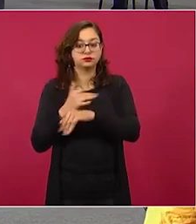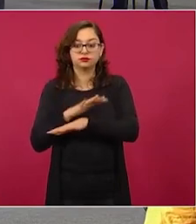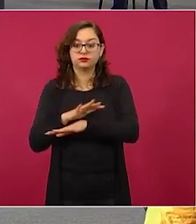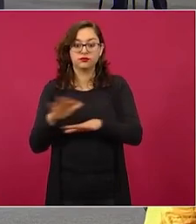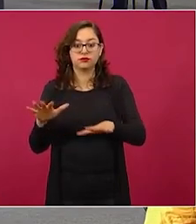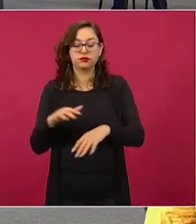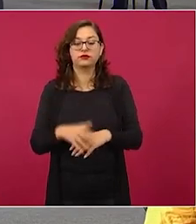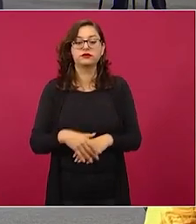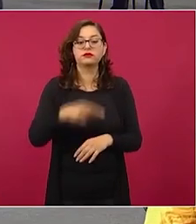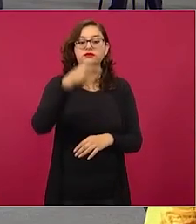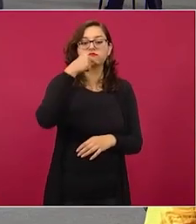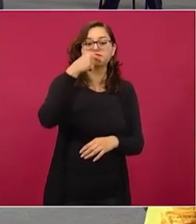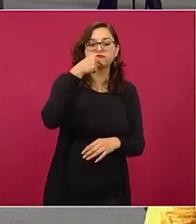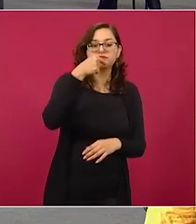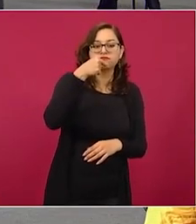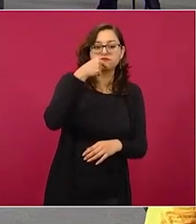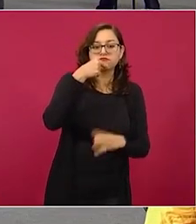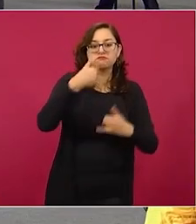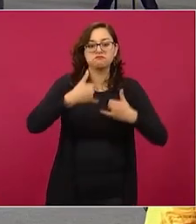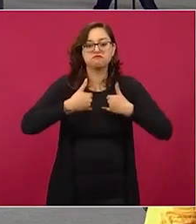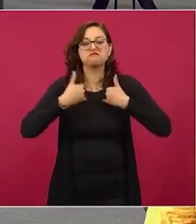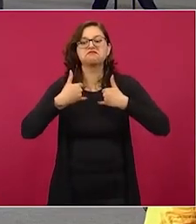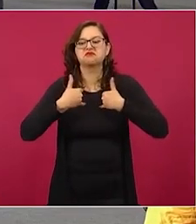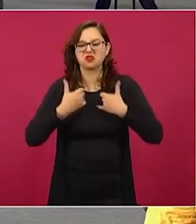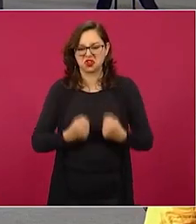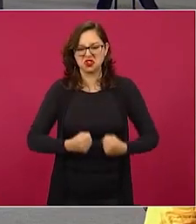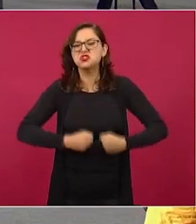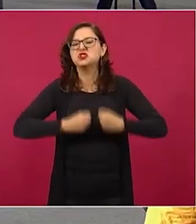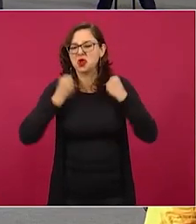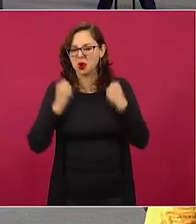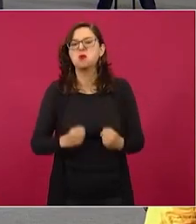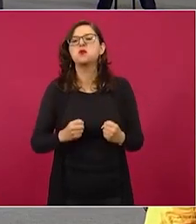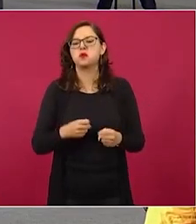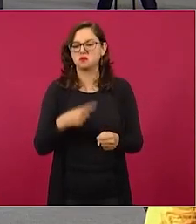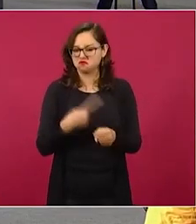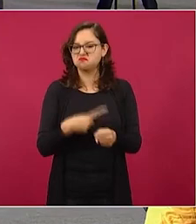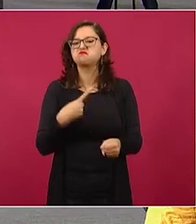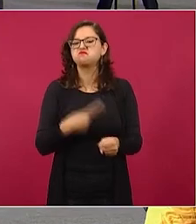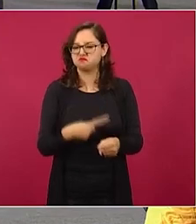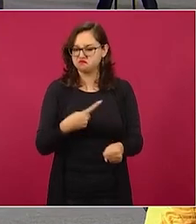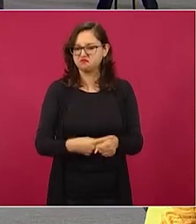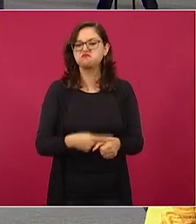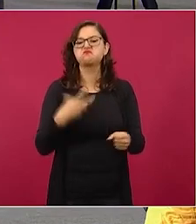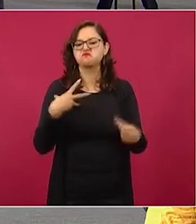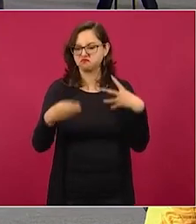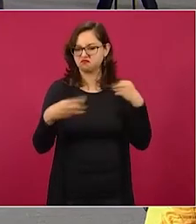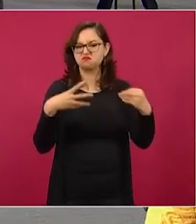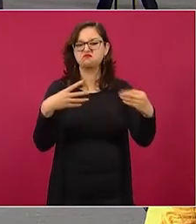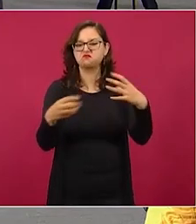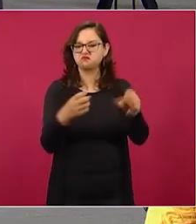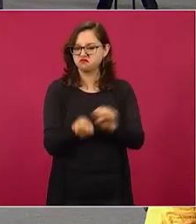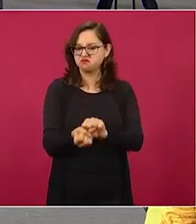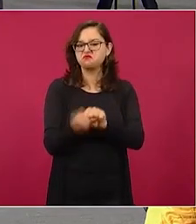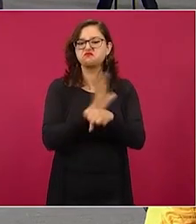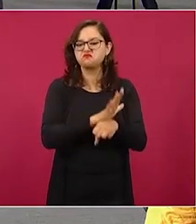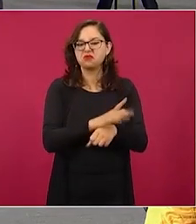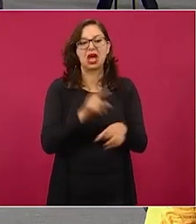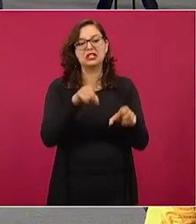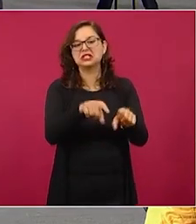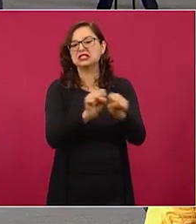Niños y adolescentes se contagiarán de COVID-19 en aulas mal ventiladas,